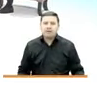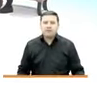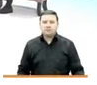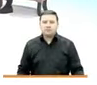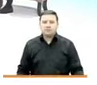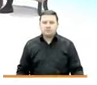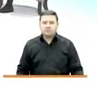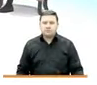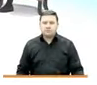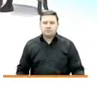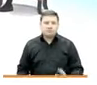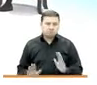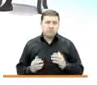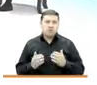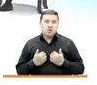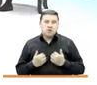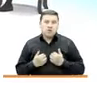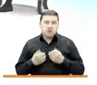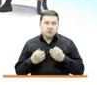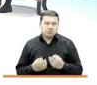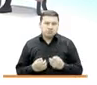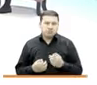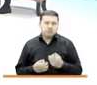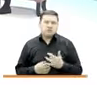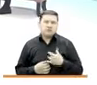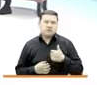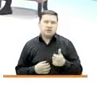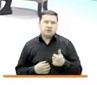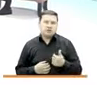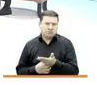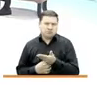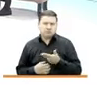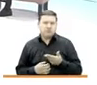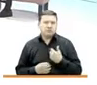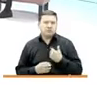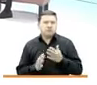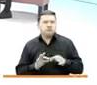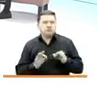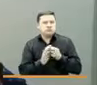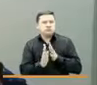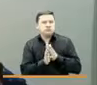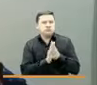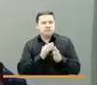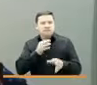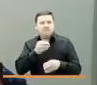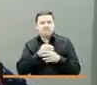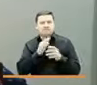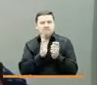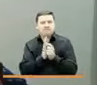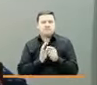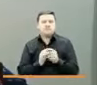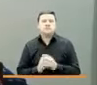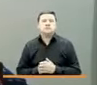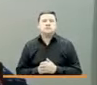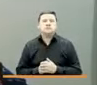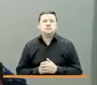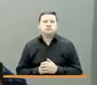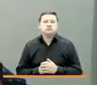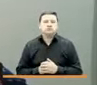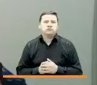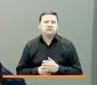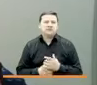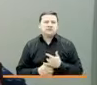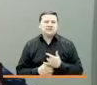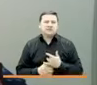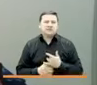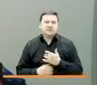Bueno, para nosotros ha sido satisfactorio, importante y además es un sentimiento de